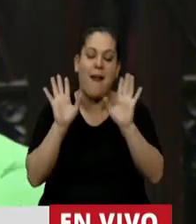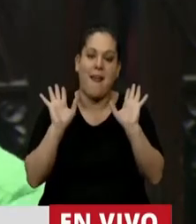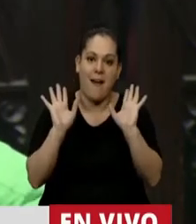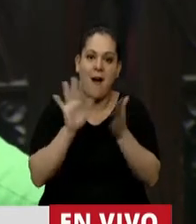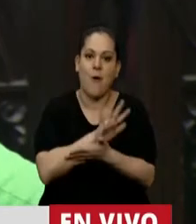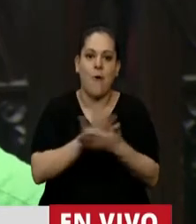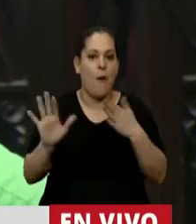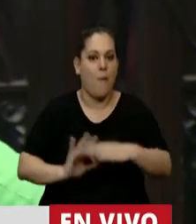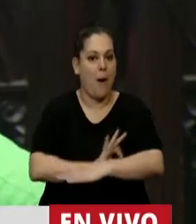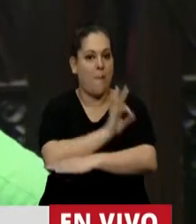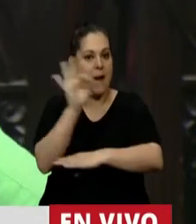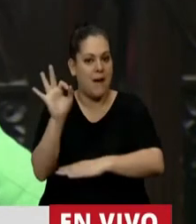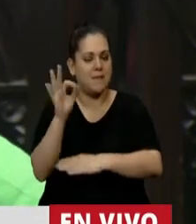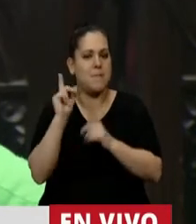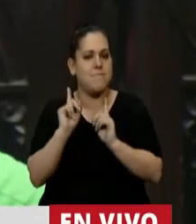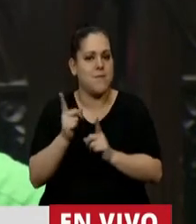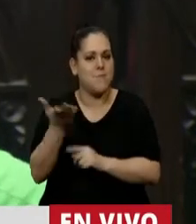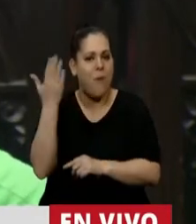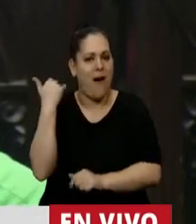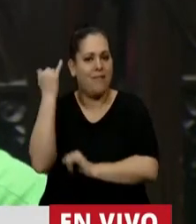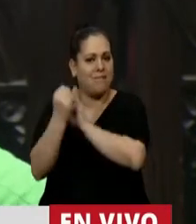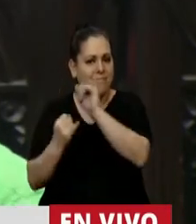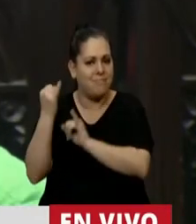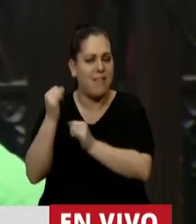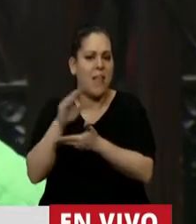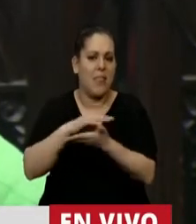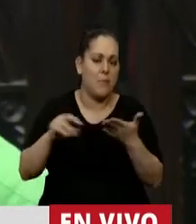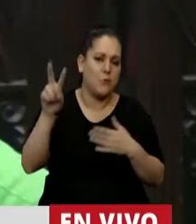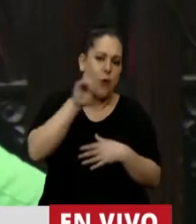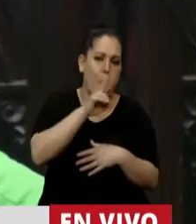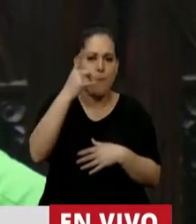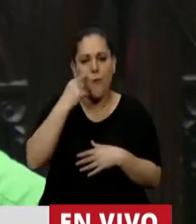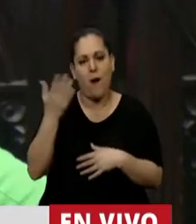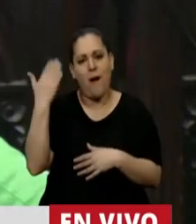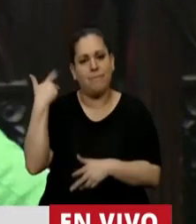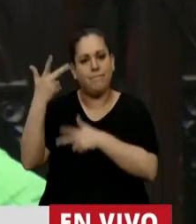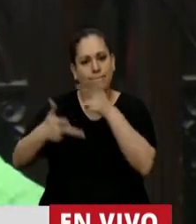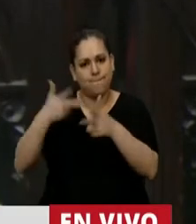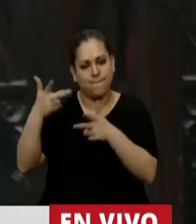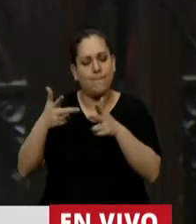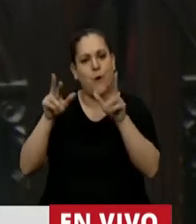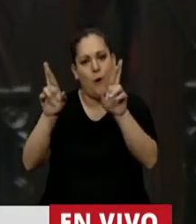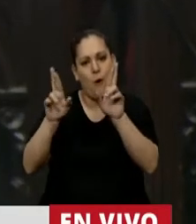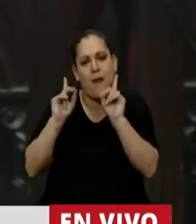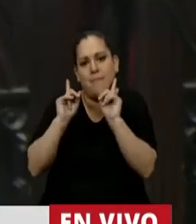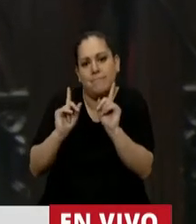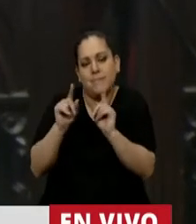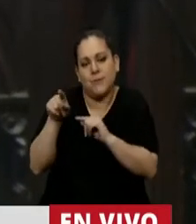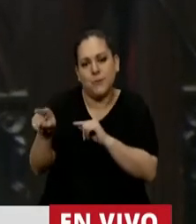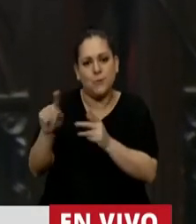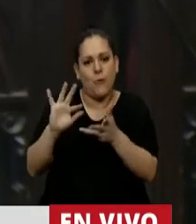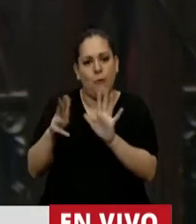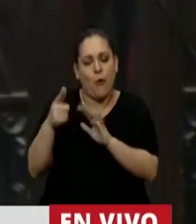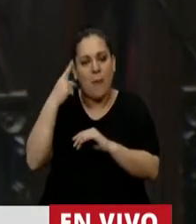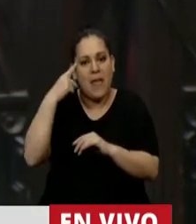amanecer a este paradigma del que hablaban los diputados, las diputadas que me antecedieron y que yo prefiero llamar en la idea